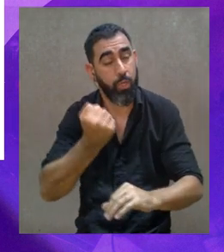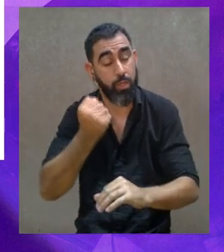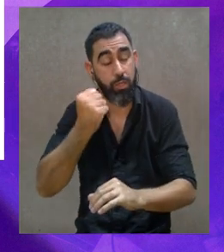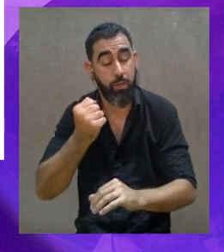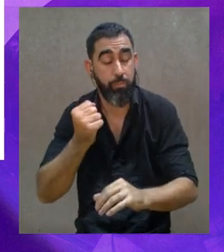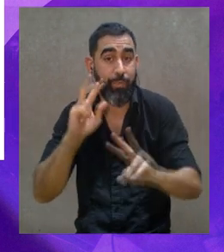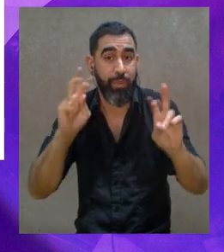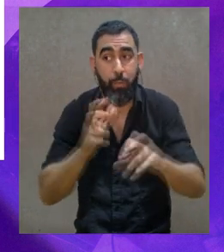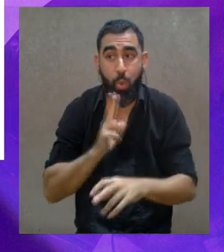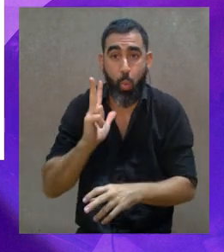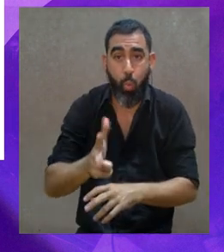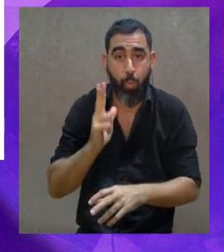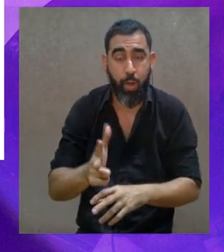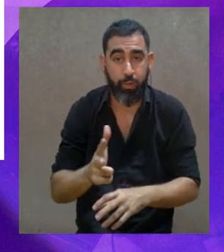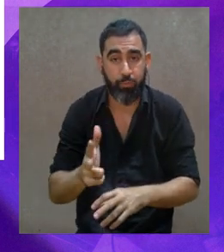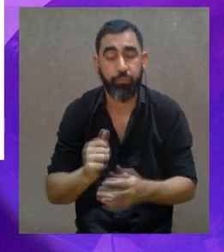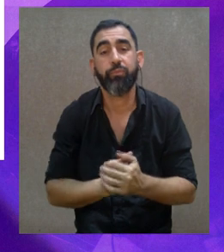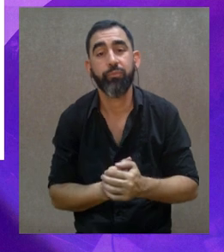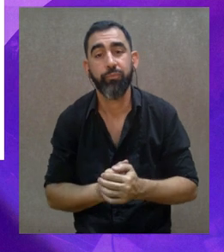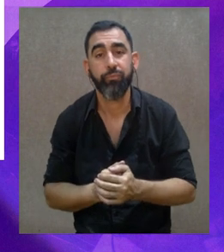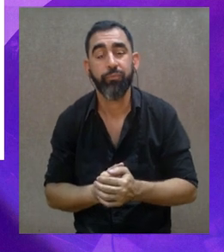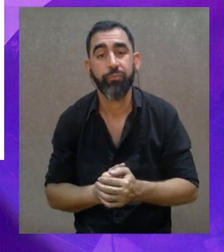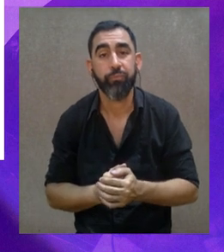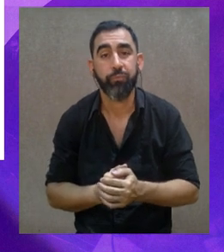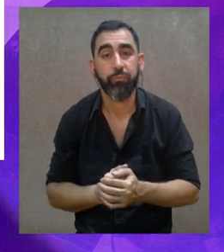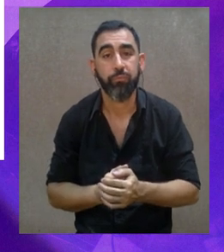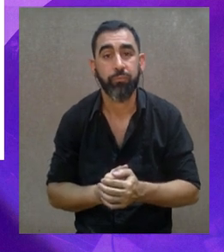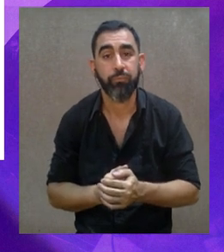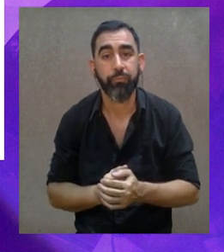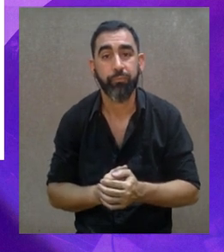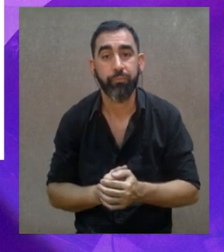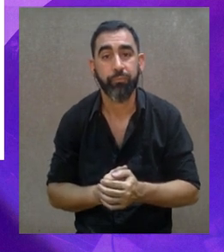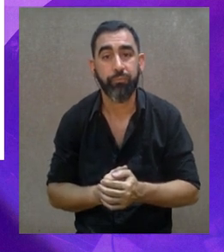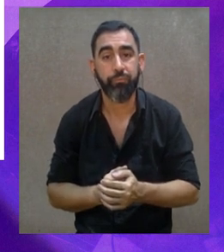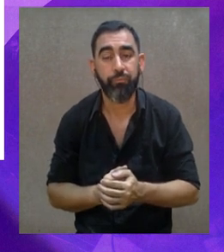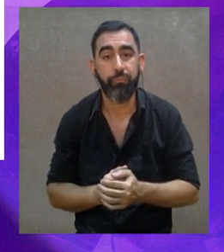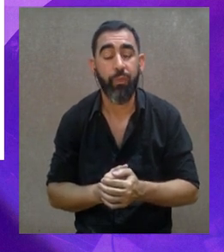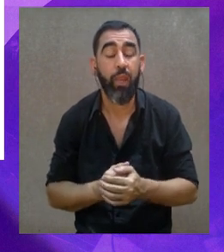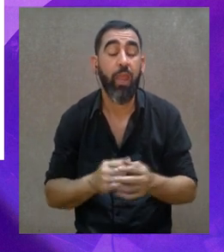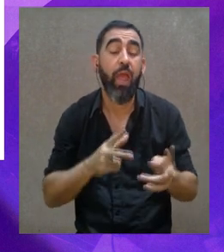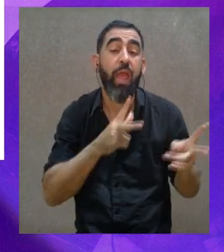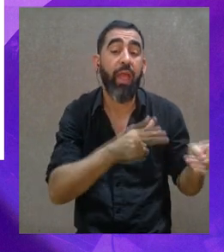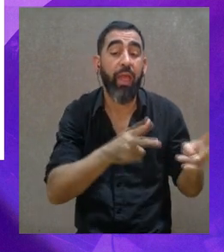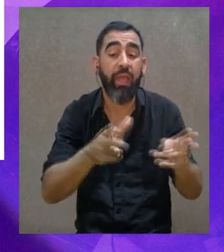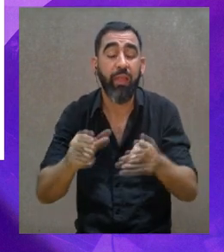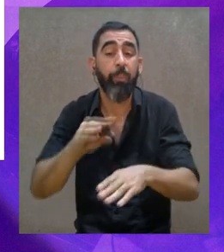Bueno, sí, de acuerdo con lo que dice Claudia, creo que se es consciente en la sociedad el valor de la música, pero igual creo que falta